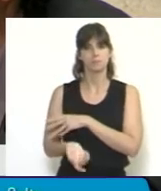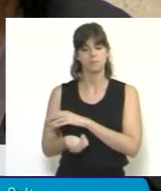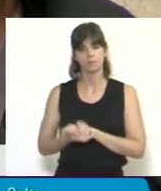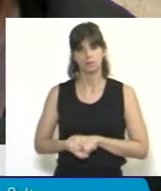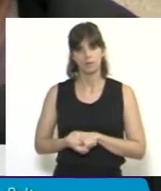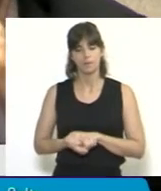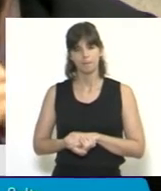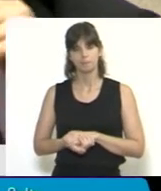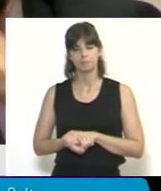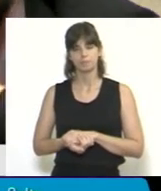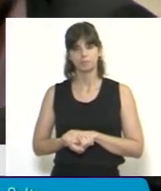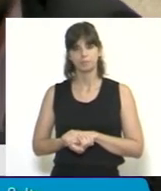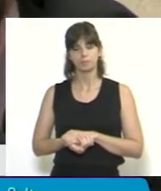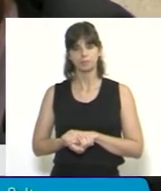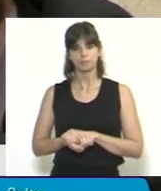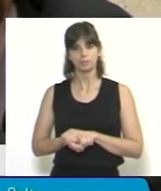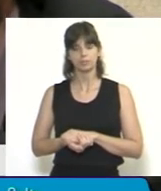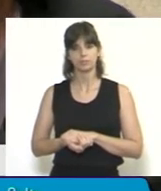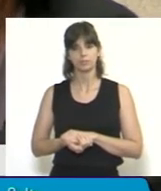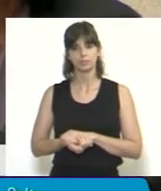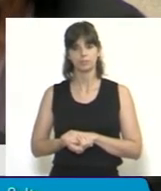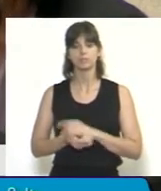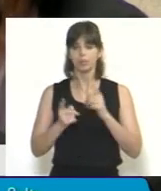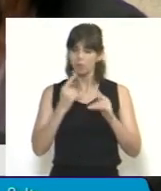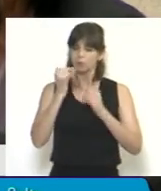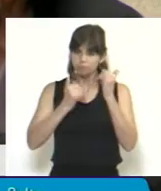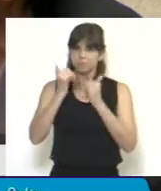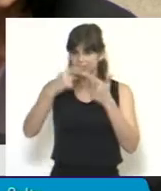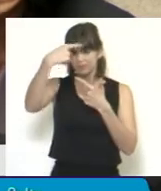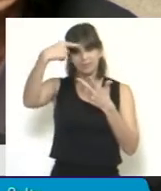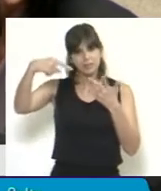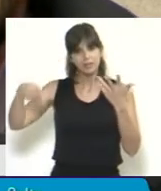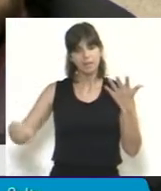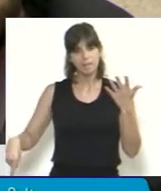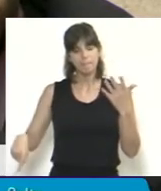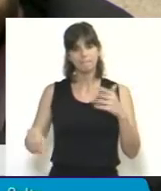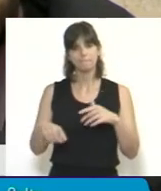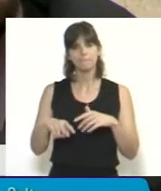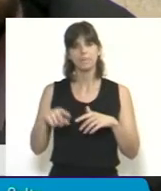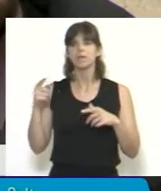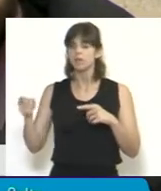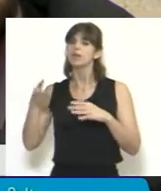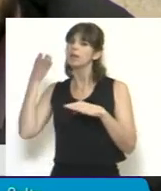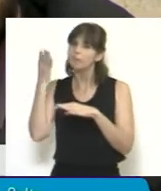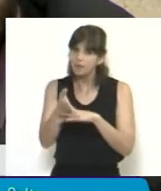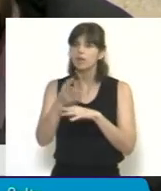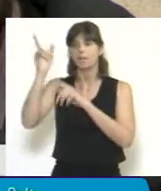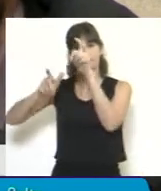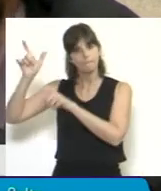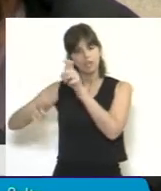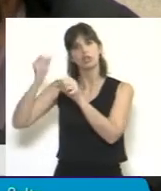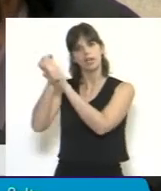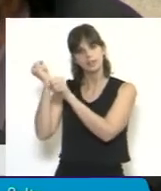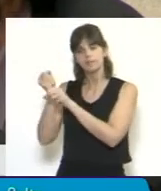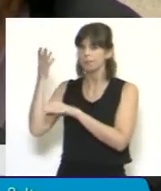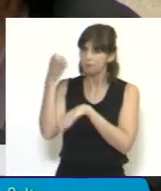Aún así, señor Presidente, con todos estos límites que hemos marcado y en el reclamo y la necesidad de los trabajadores de